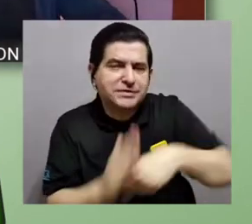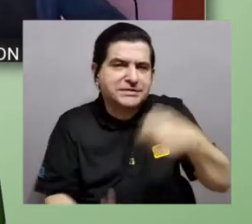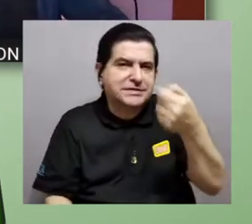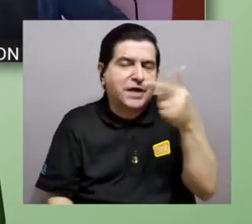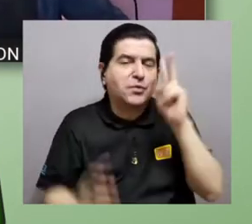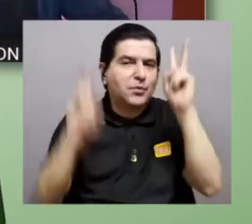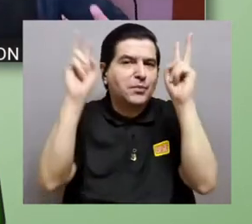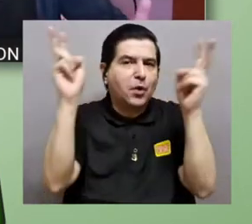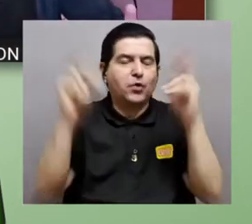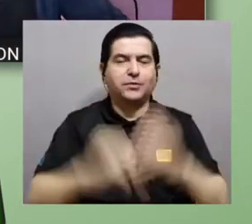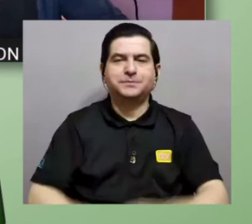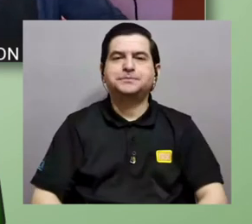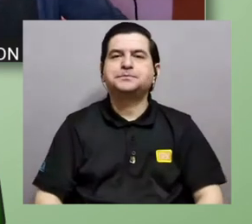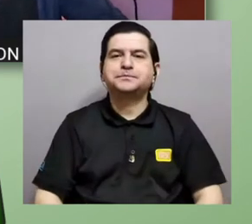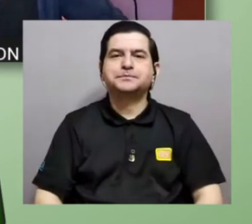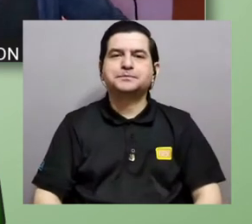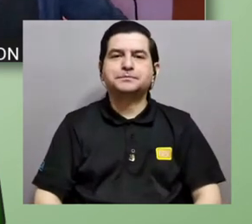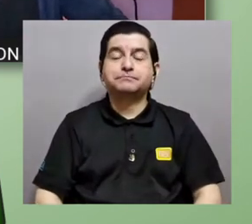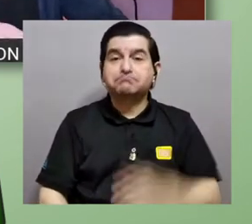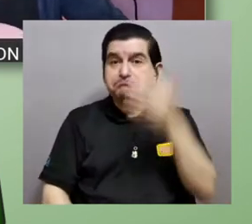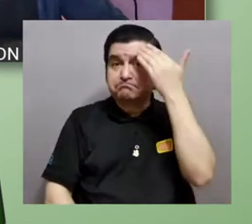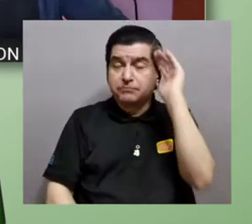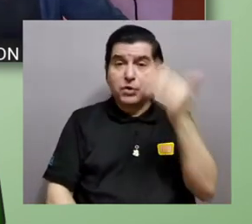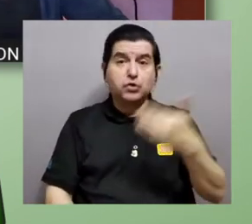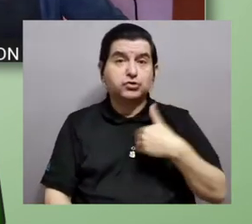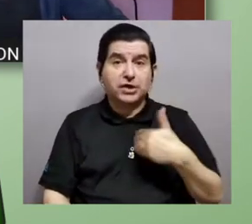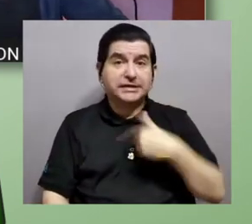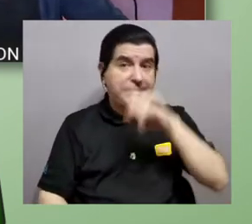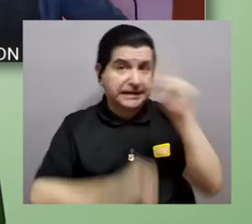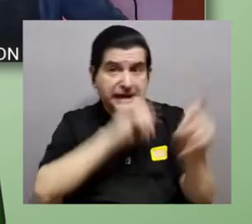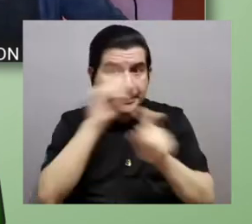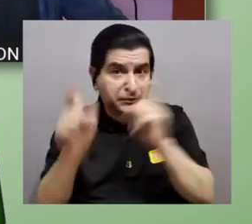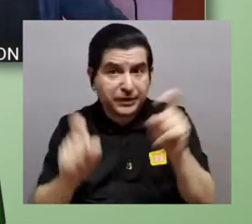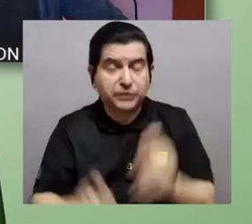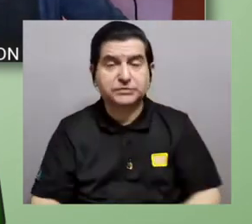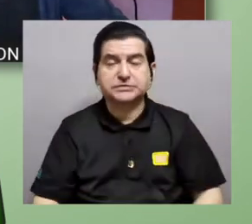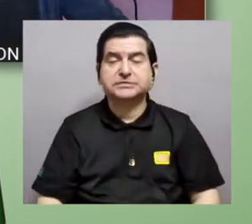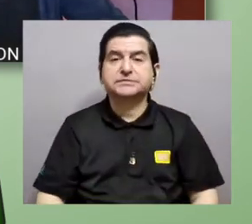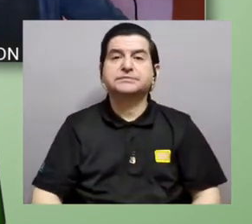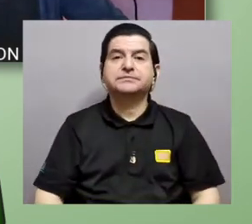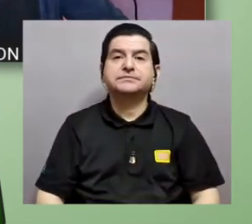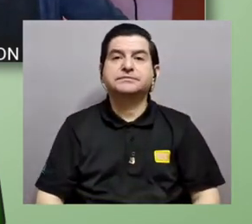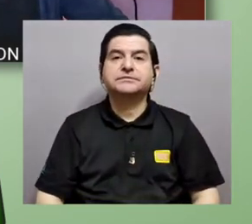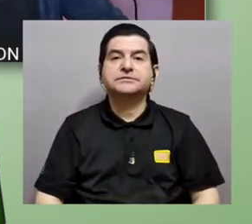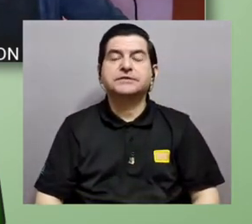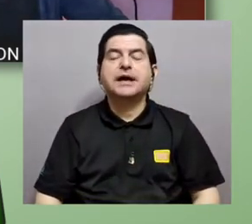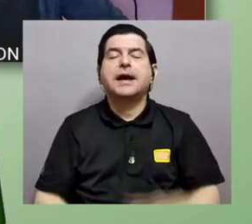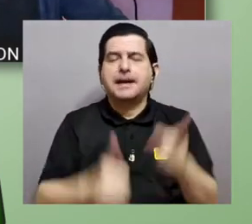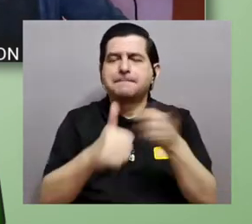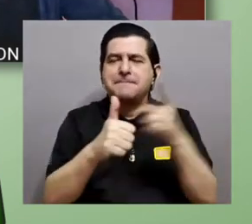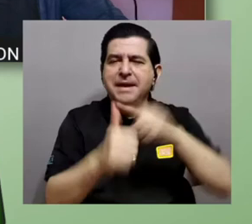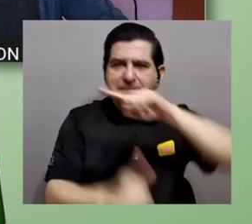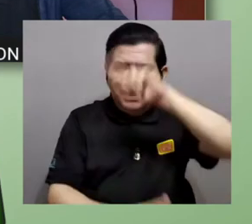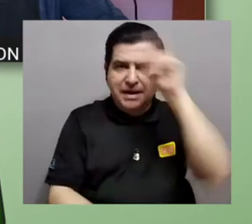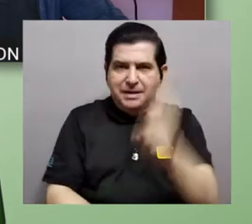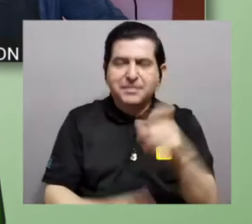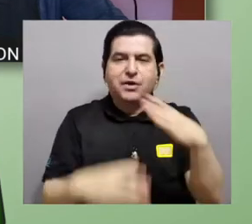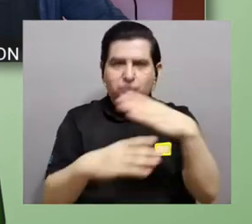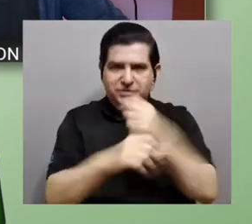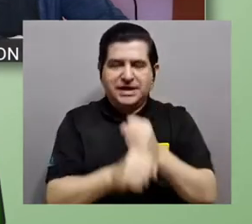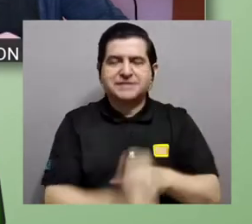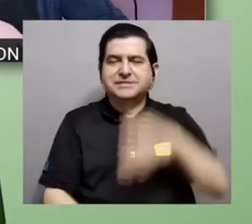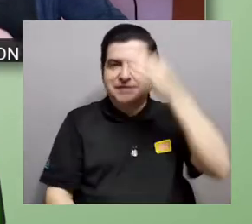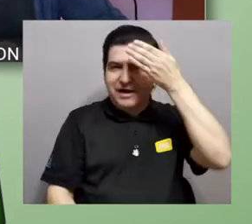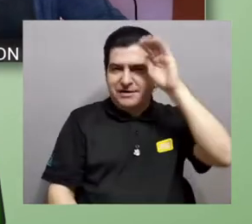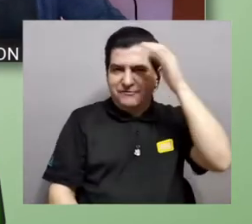ahondar un poco en ese tema. No sé si tenemos las preguntas por ahí. Vamos a hacer la primera